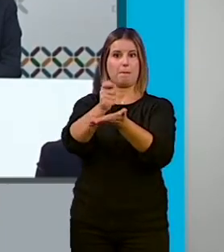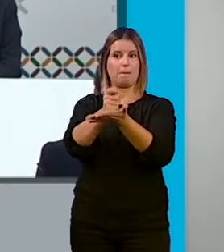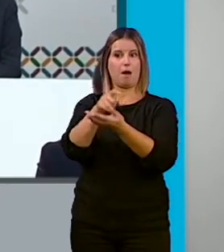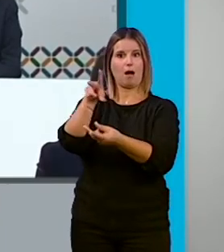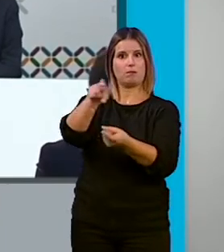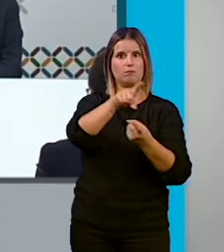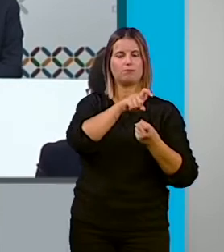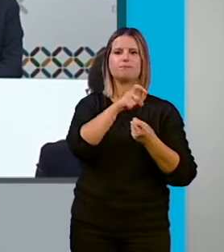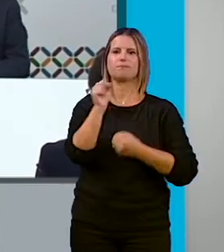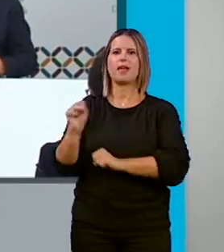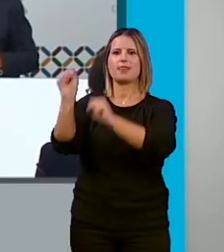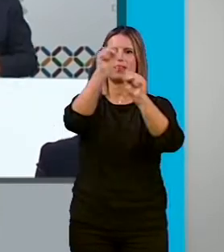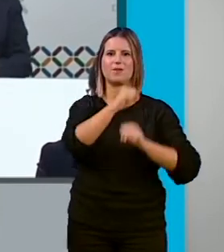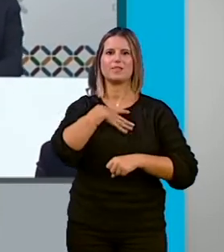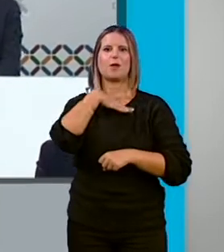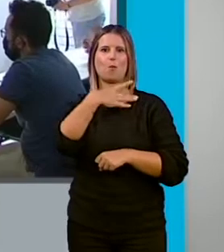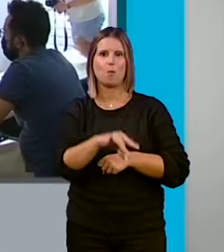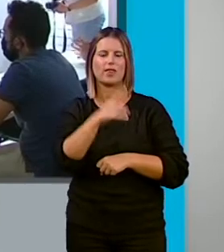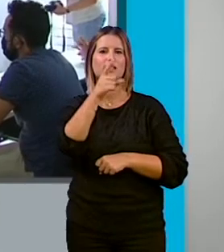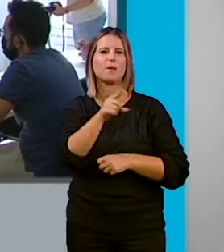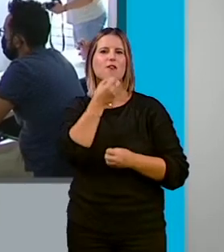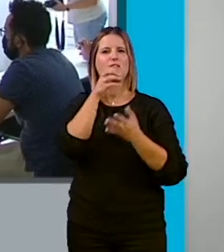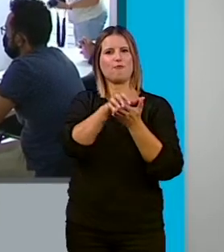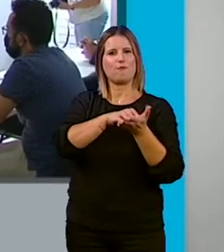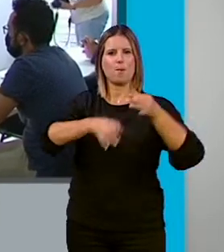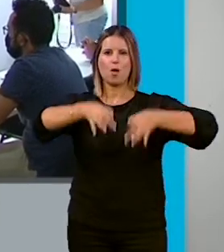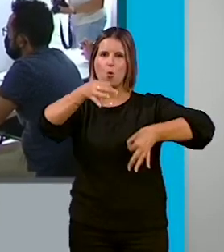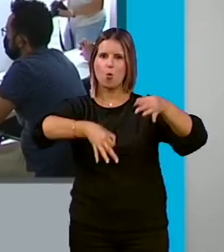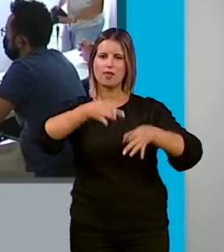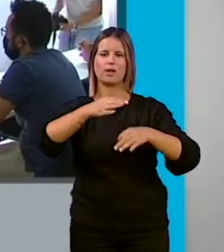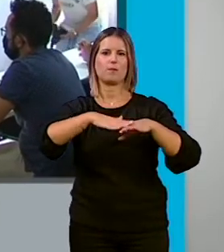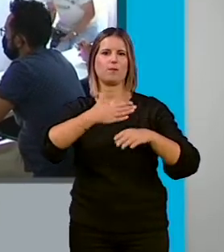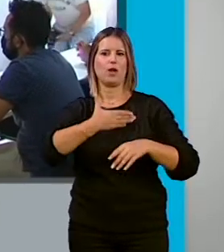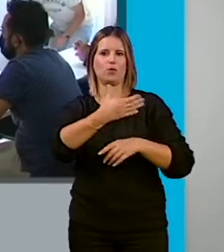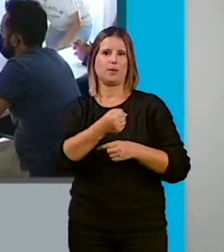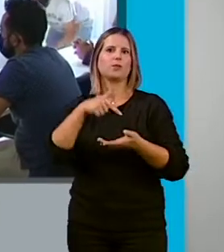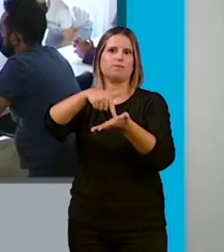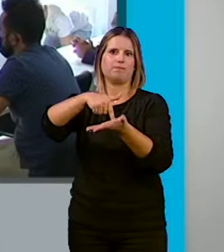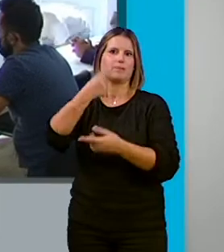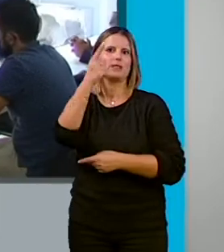otras funciones, también puede emitir informes jurídicos que requiera el Ayuntamiento de Granada.